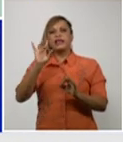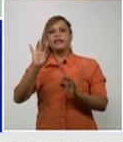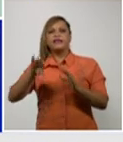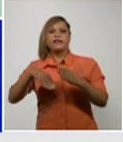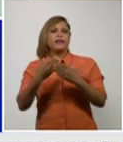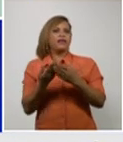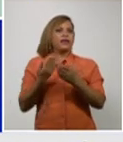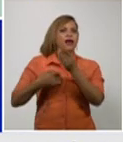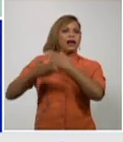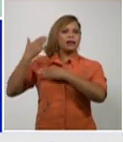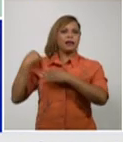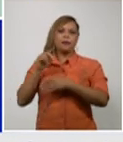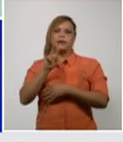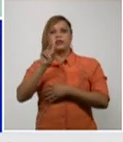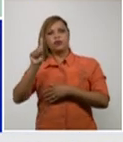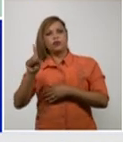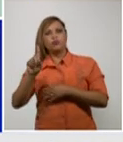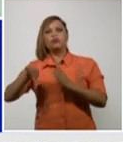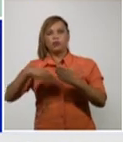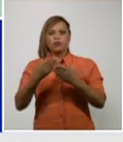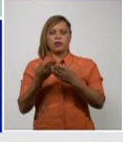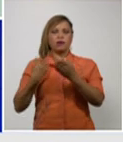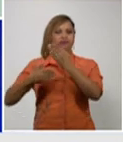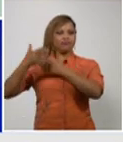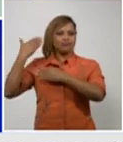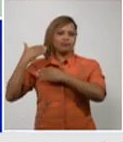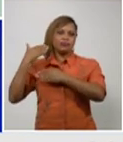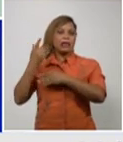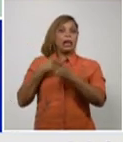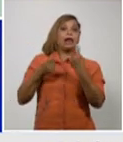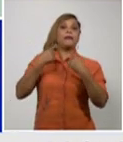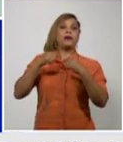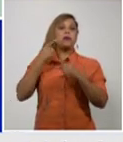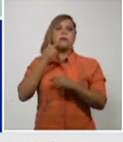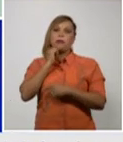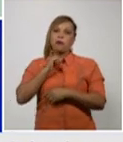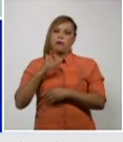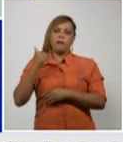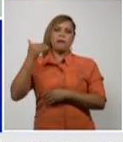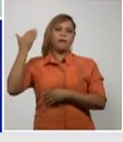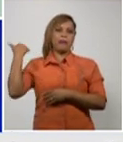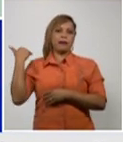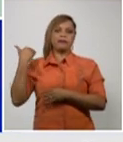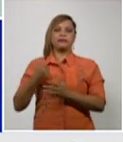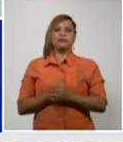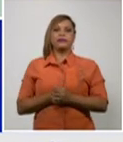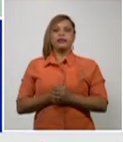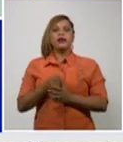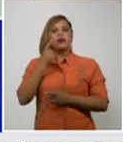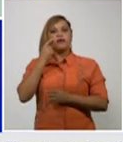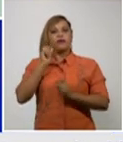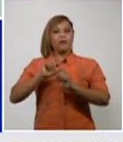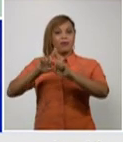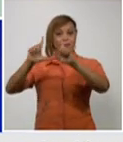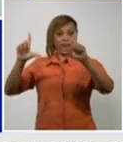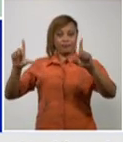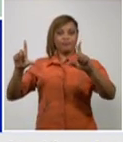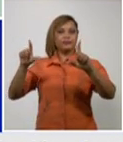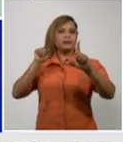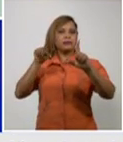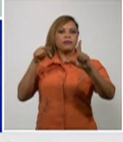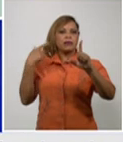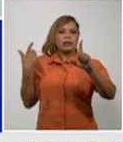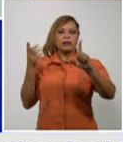últimos 21 días y quizás un poco más y como pueden apreciar también ahí en el